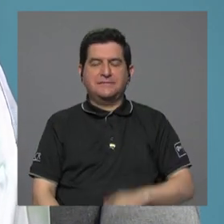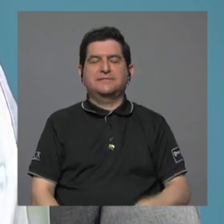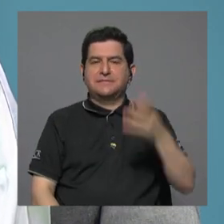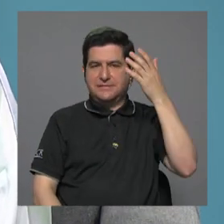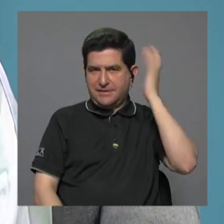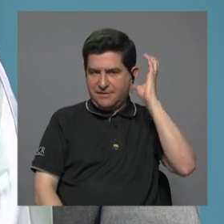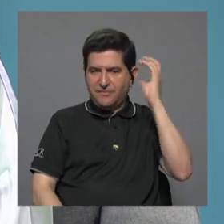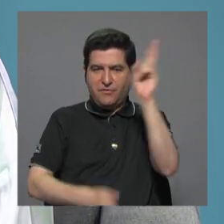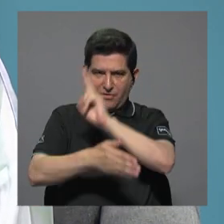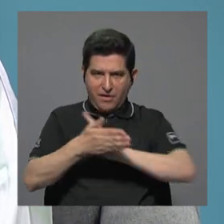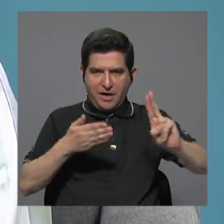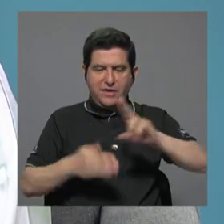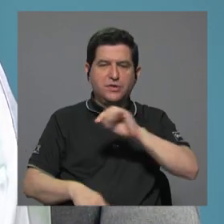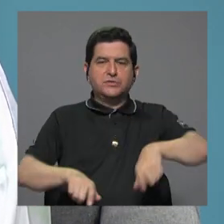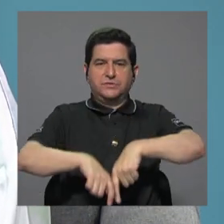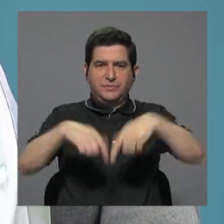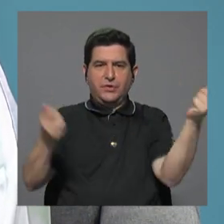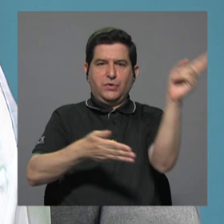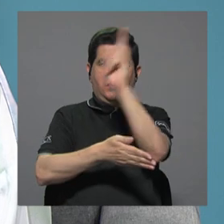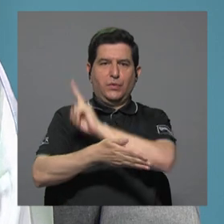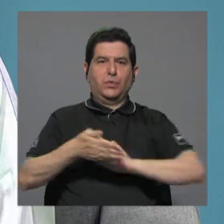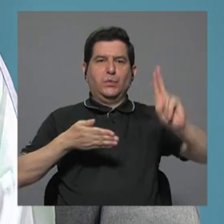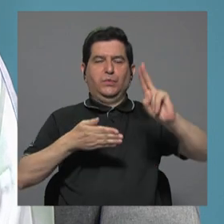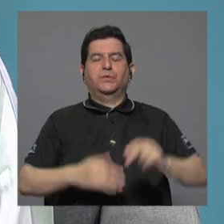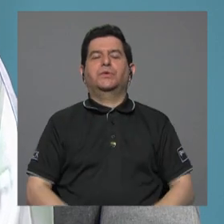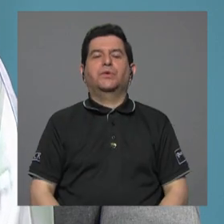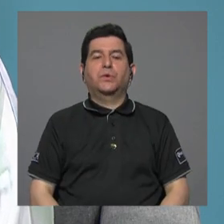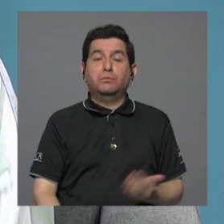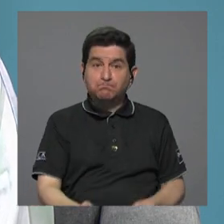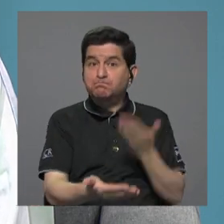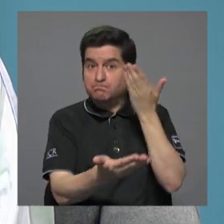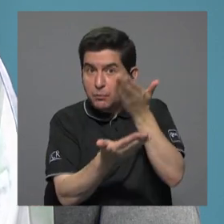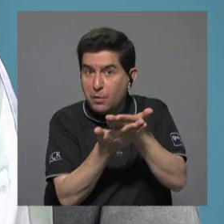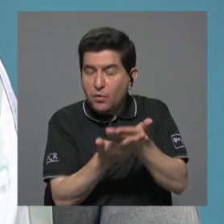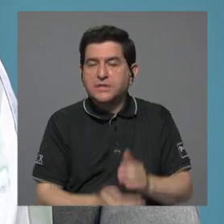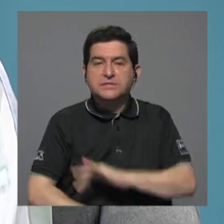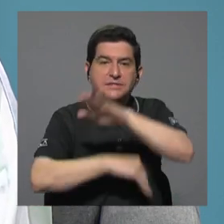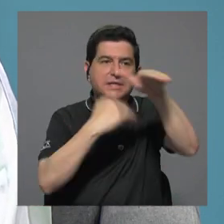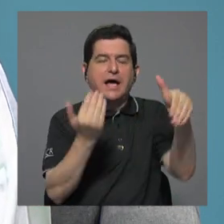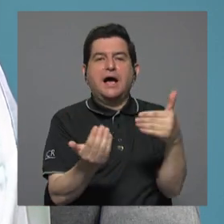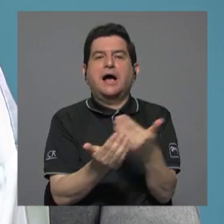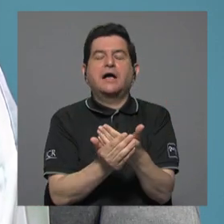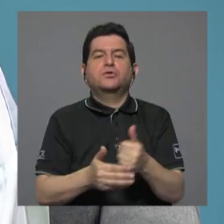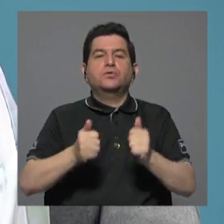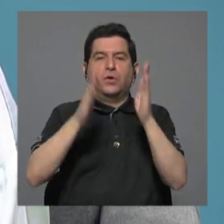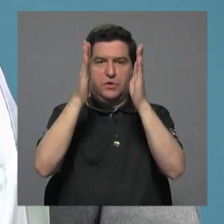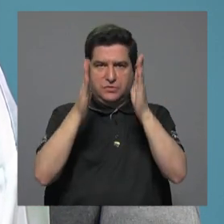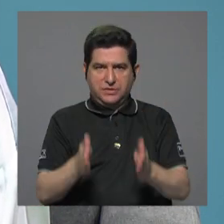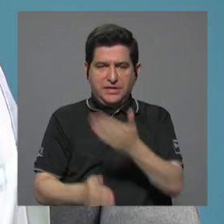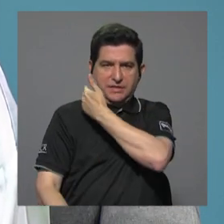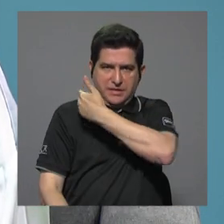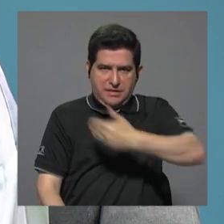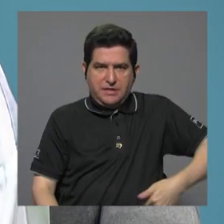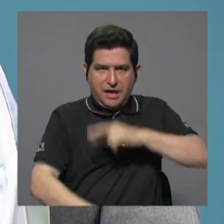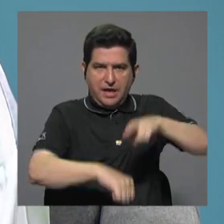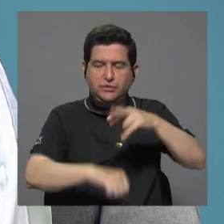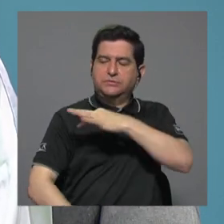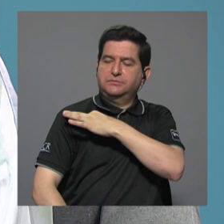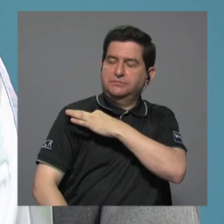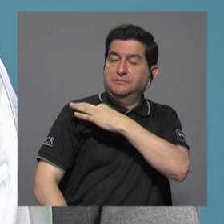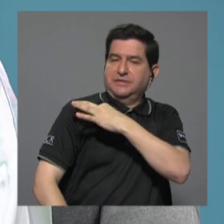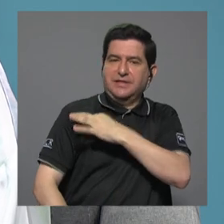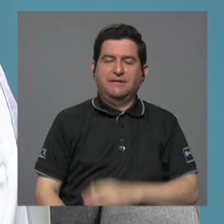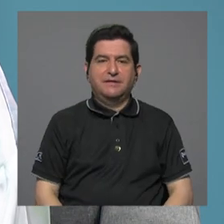las radioemisoras y el semanario Universidad. Una propuesta que invita a todos y todas las candidatas a la presidencia de la república